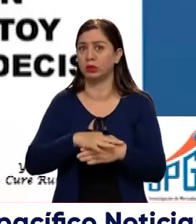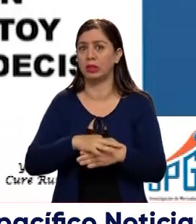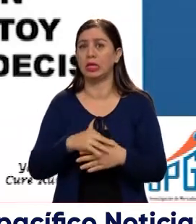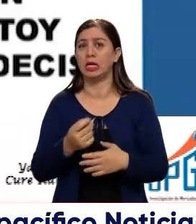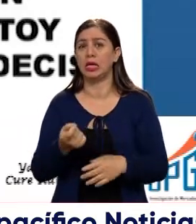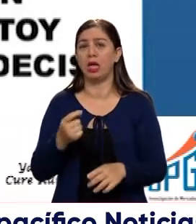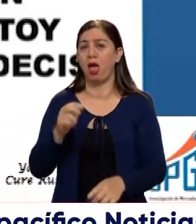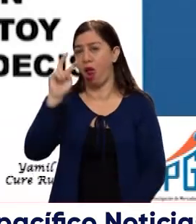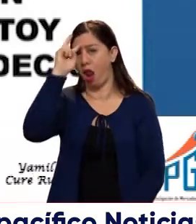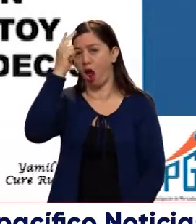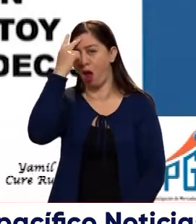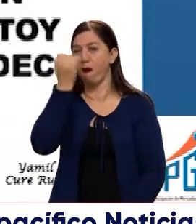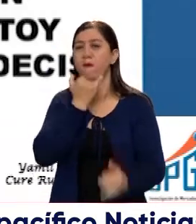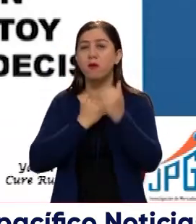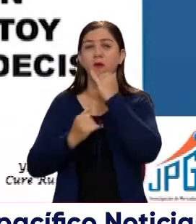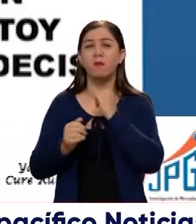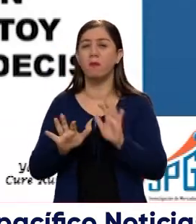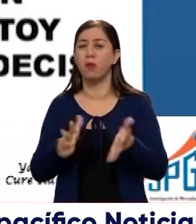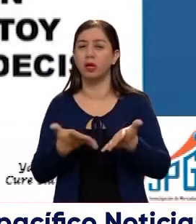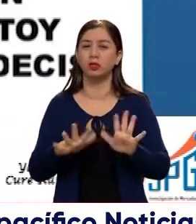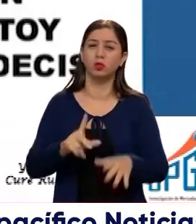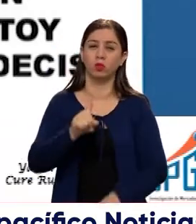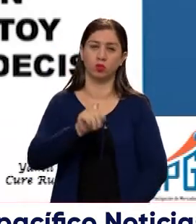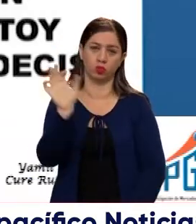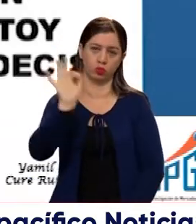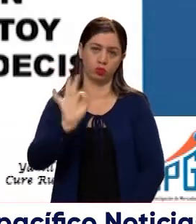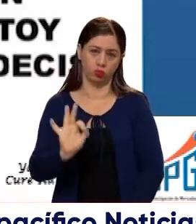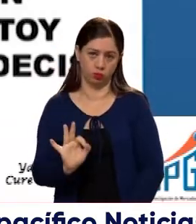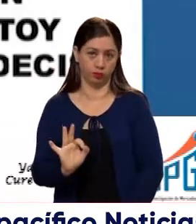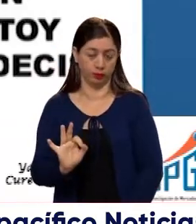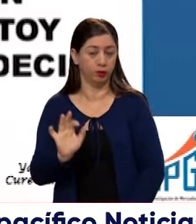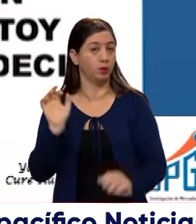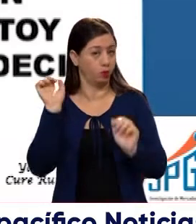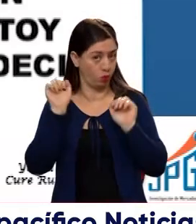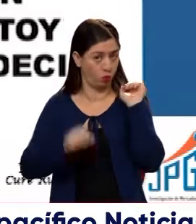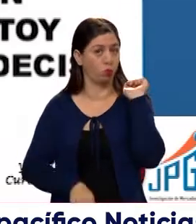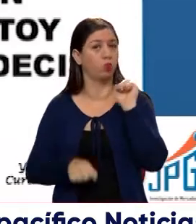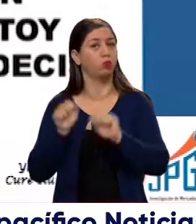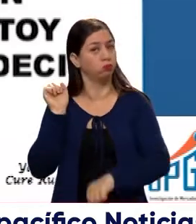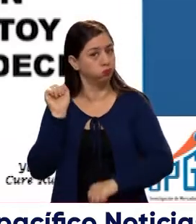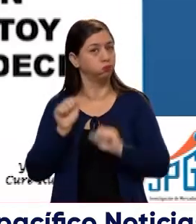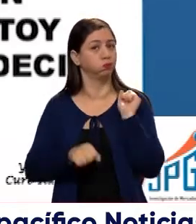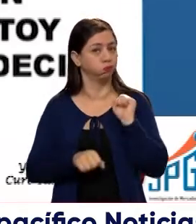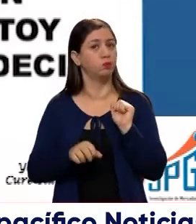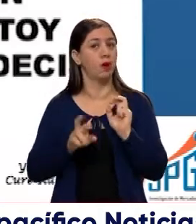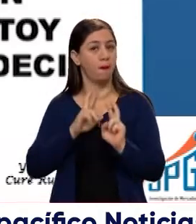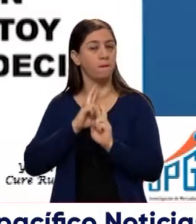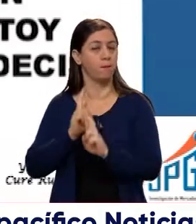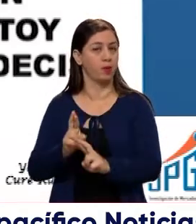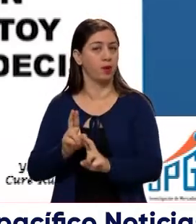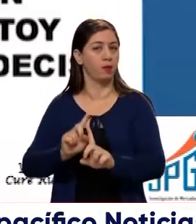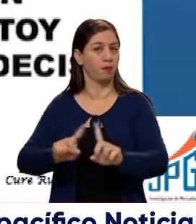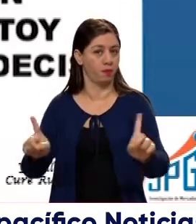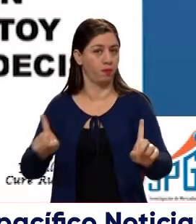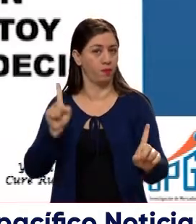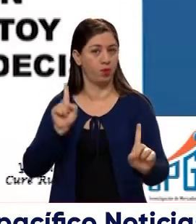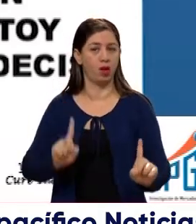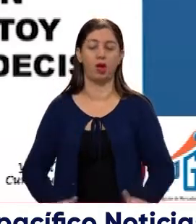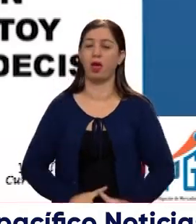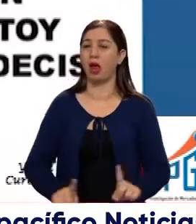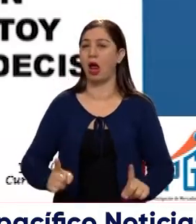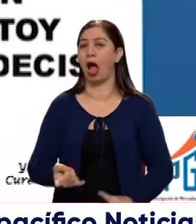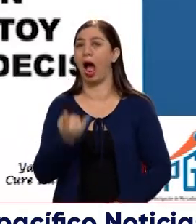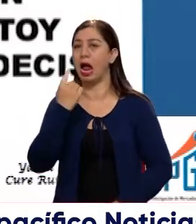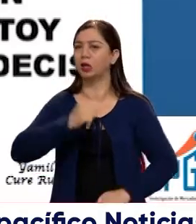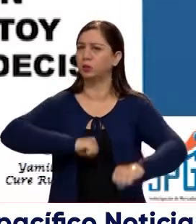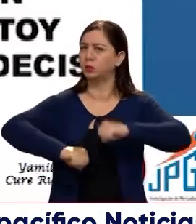es de el 1 más o menos el 1%. Es muy probable que se dé ese resultado, pero en cualquiera de los seccionarios que hemos